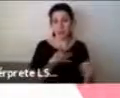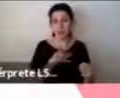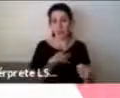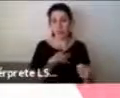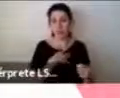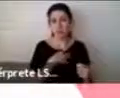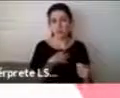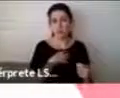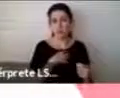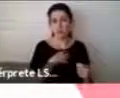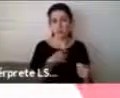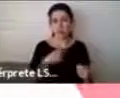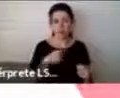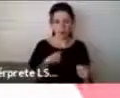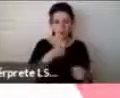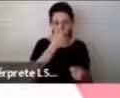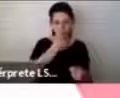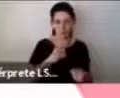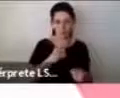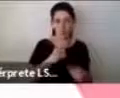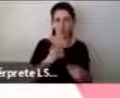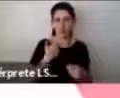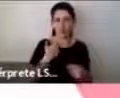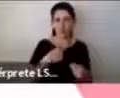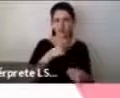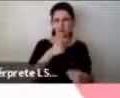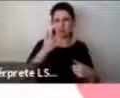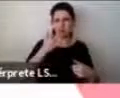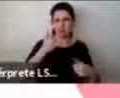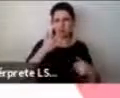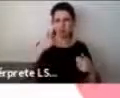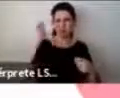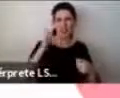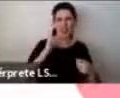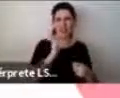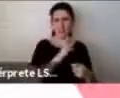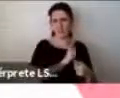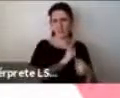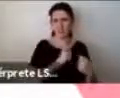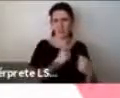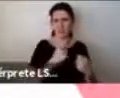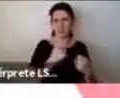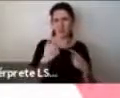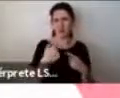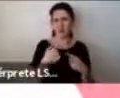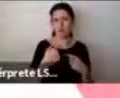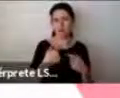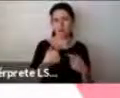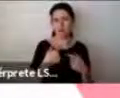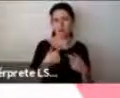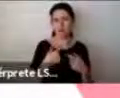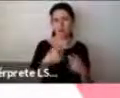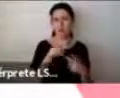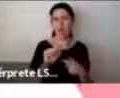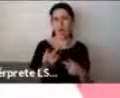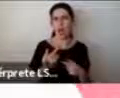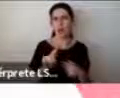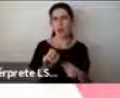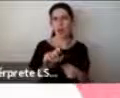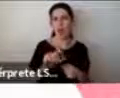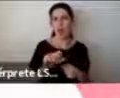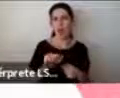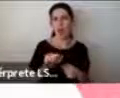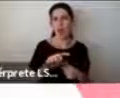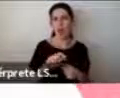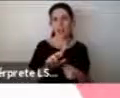más complejos de poder abordar entonces cuál es el punto acá cuando hablamos de trastornos de neuro desarrollo y de personas